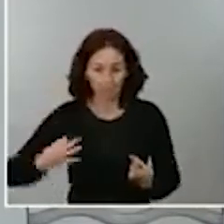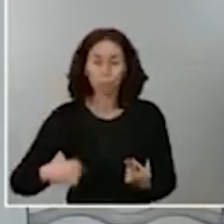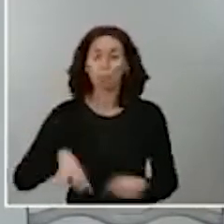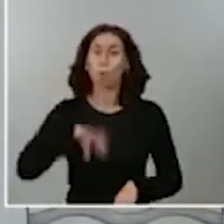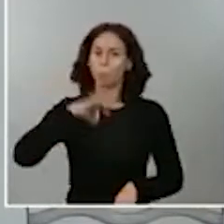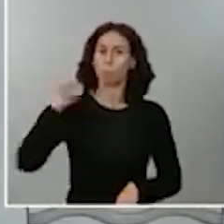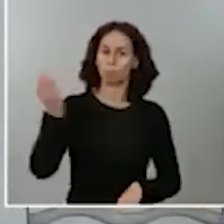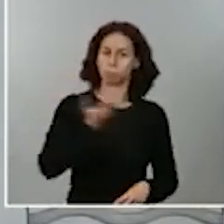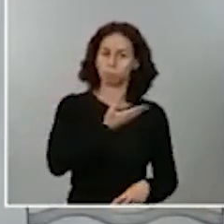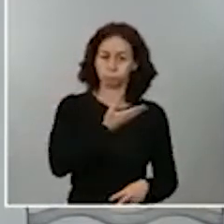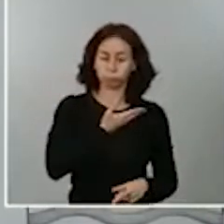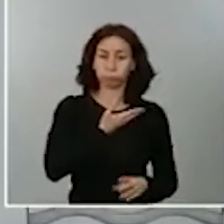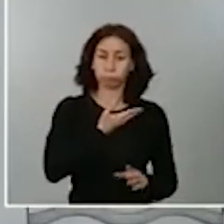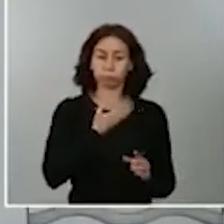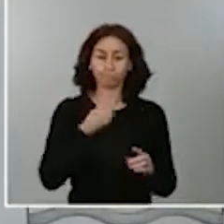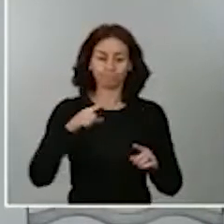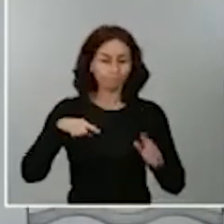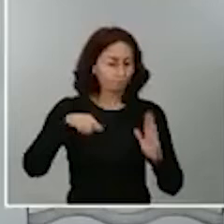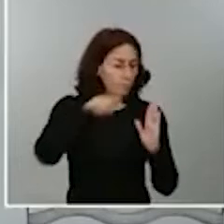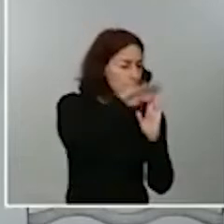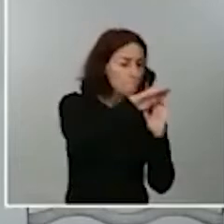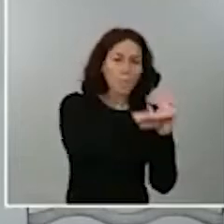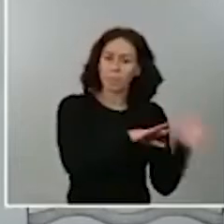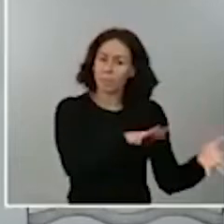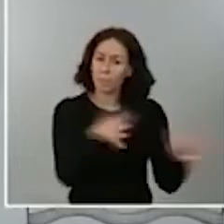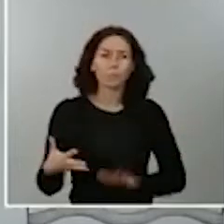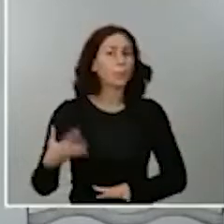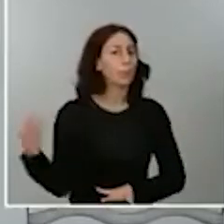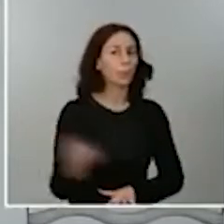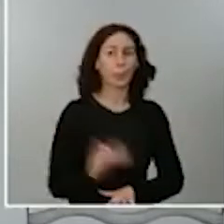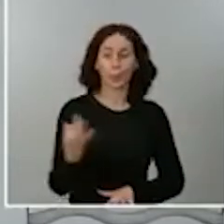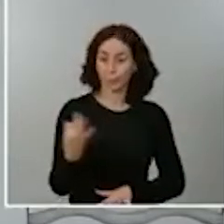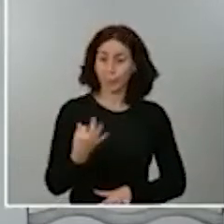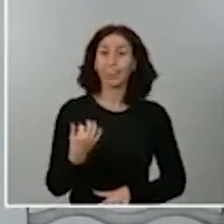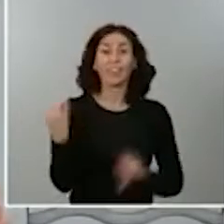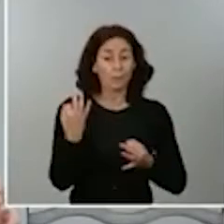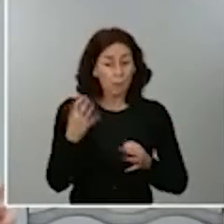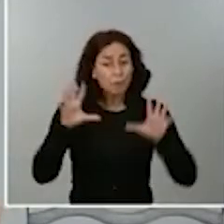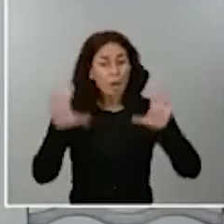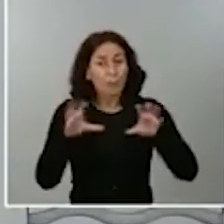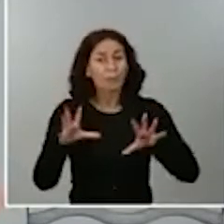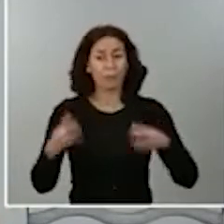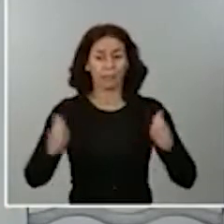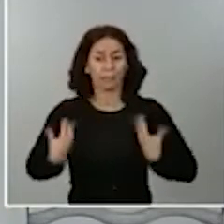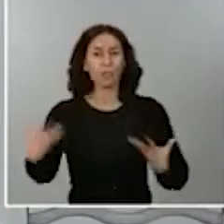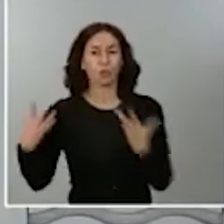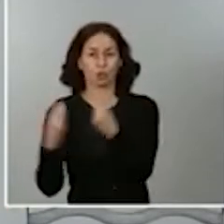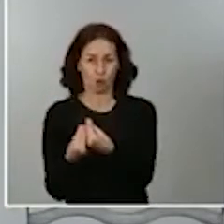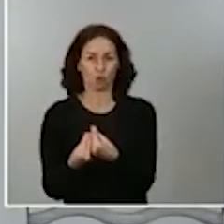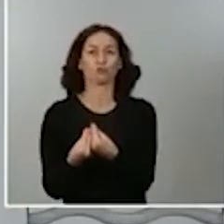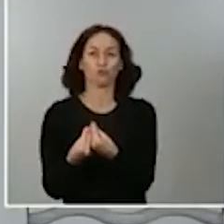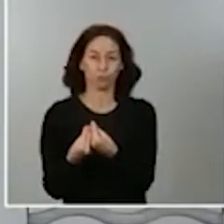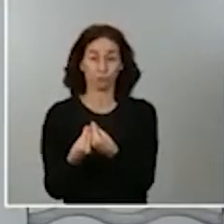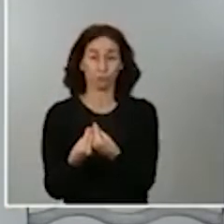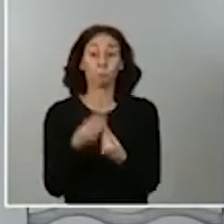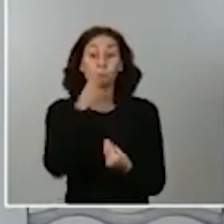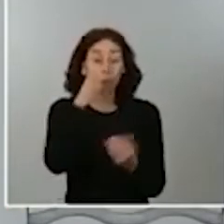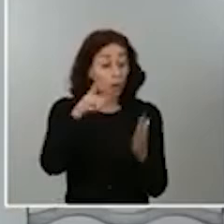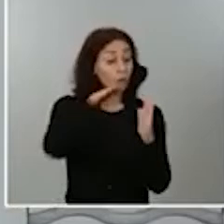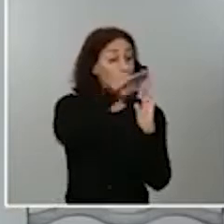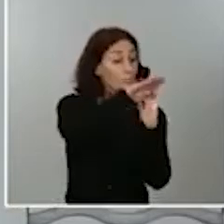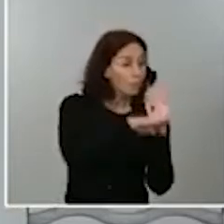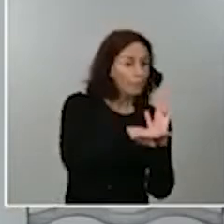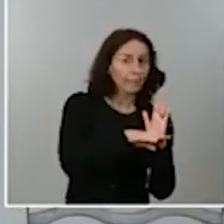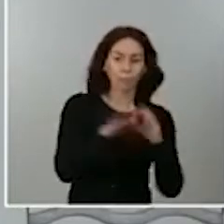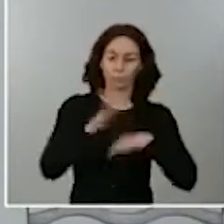que hay que tomar medidas para combatirlo y que hay que aprender a convivir con ello. Y por eso hemos tomado ciertas medidas de convivencia para aprender a